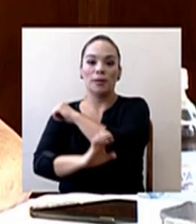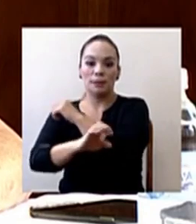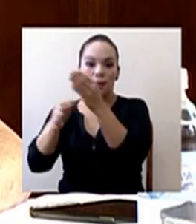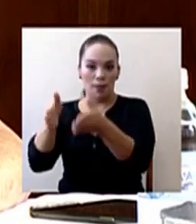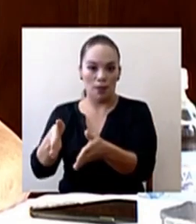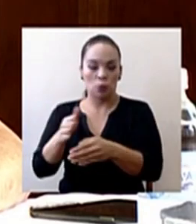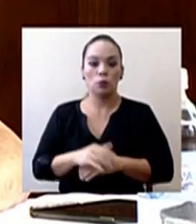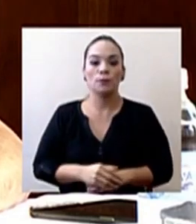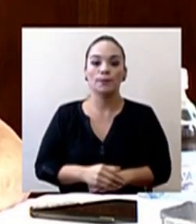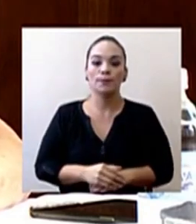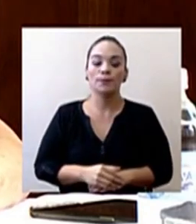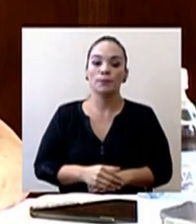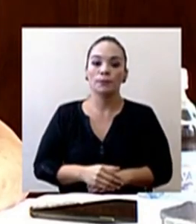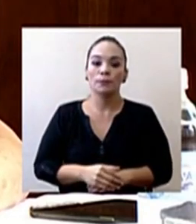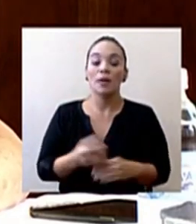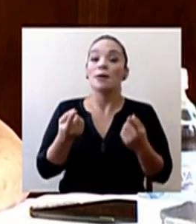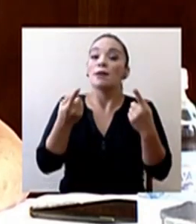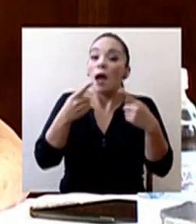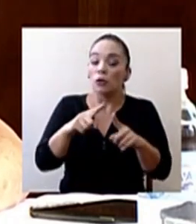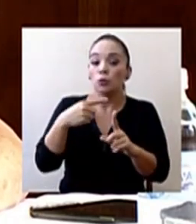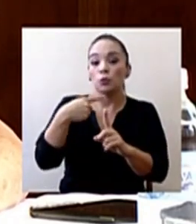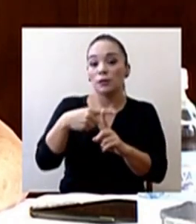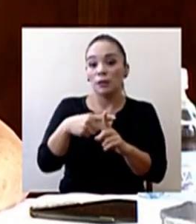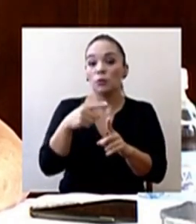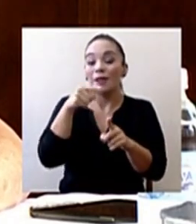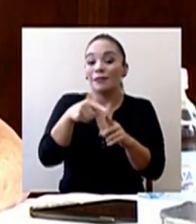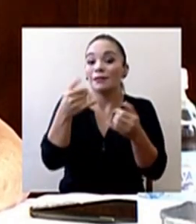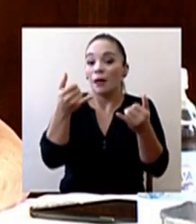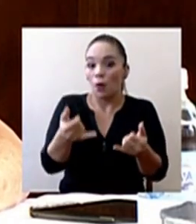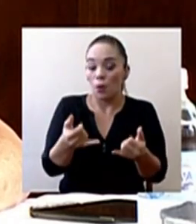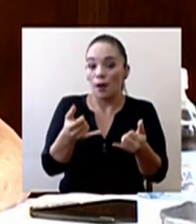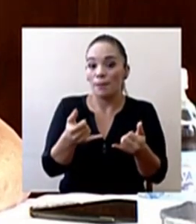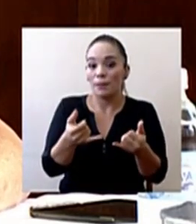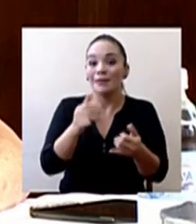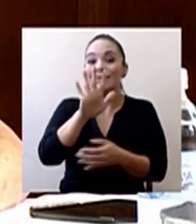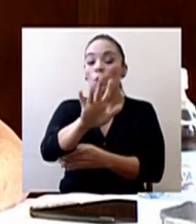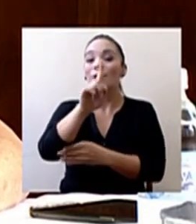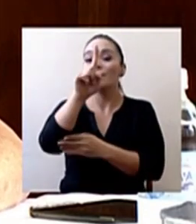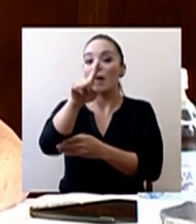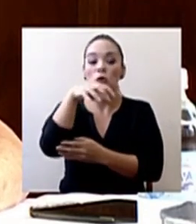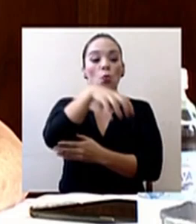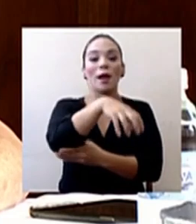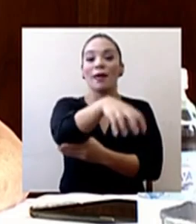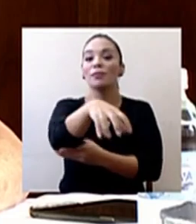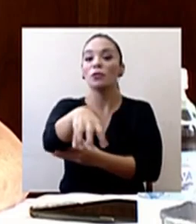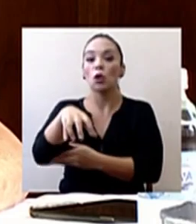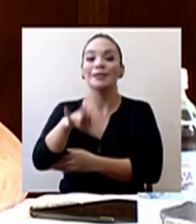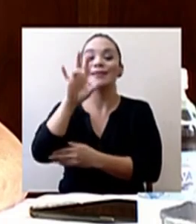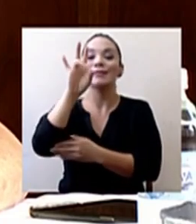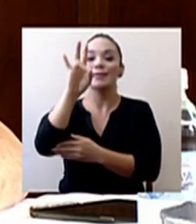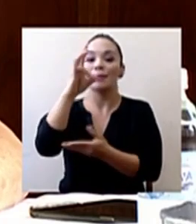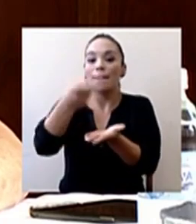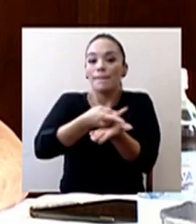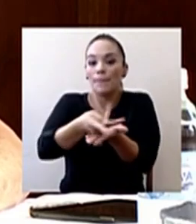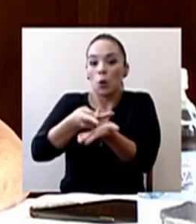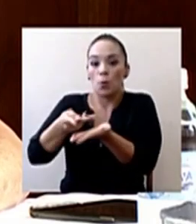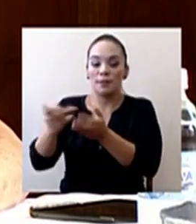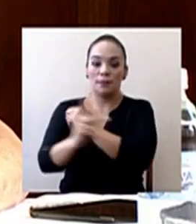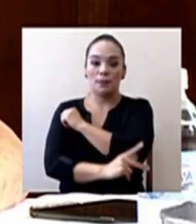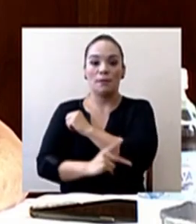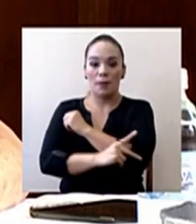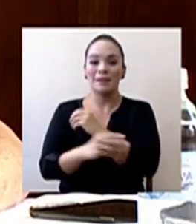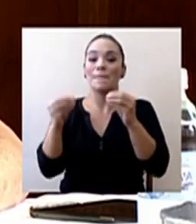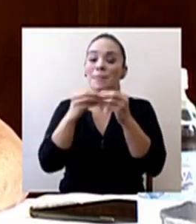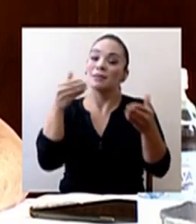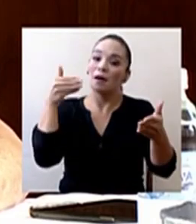Se registran casos positivos hasta el momento en 51 cantones de las 7 provincias del país, siendo